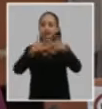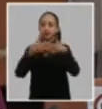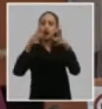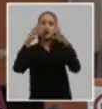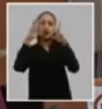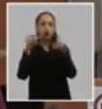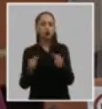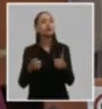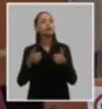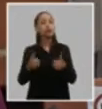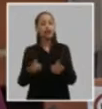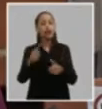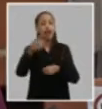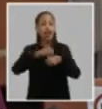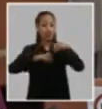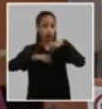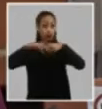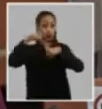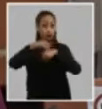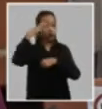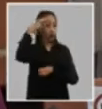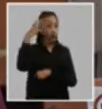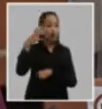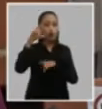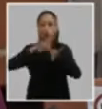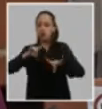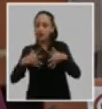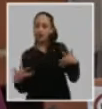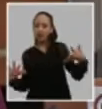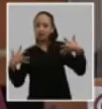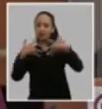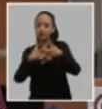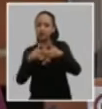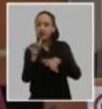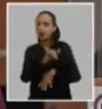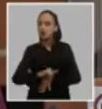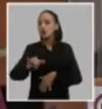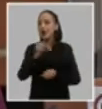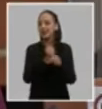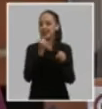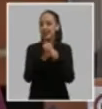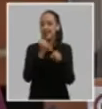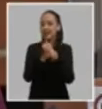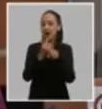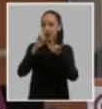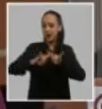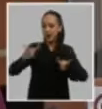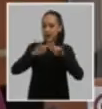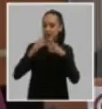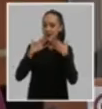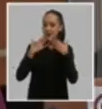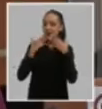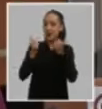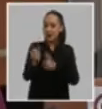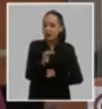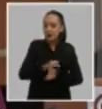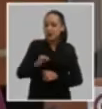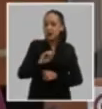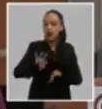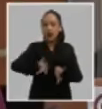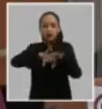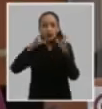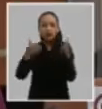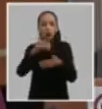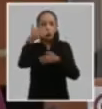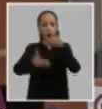resultados concretos entre las estructuras de gobierno las universidades revitalizando el papel de los centros universitarios municipales en todos estos